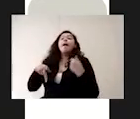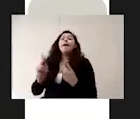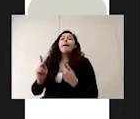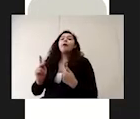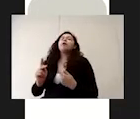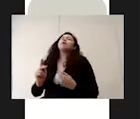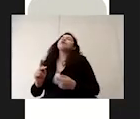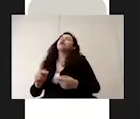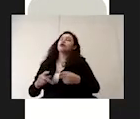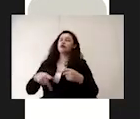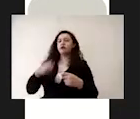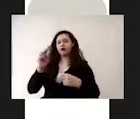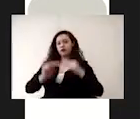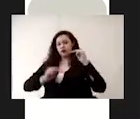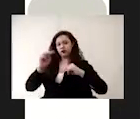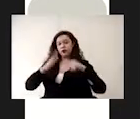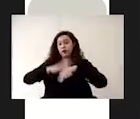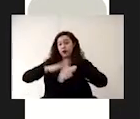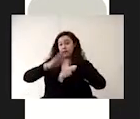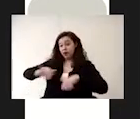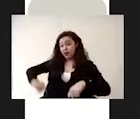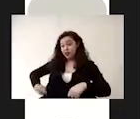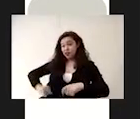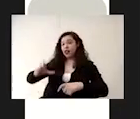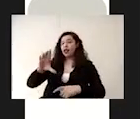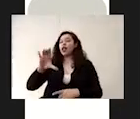parámetros, el que más nos interesa es el de cloro.